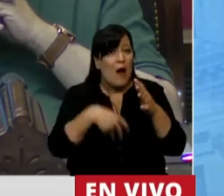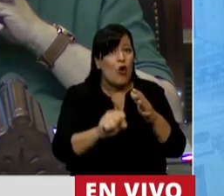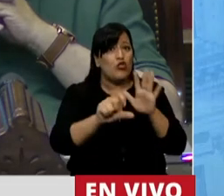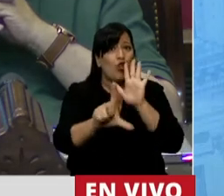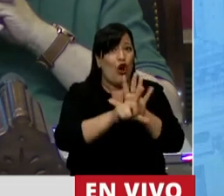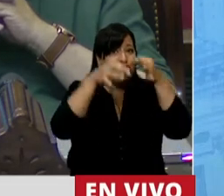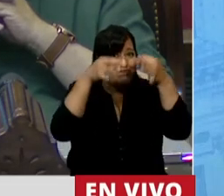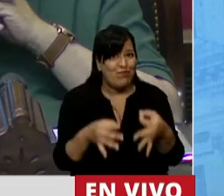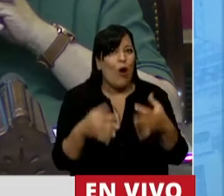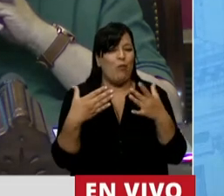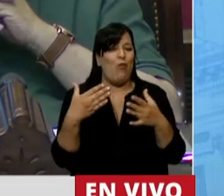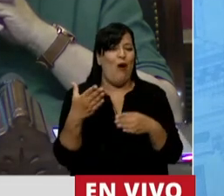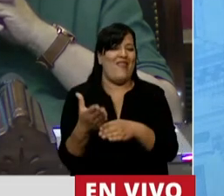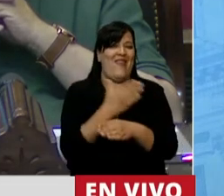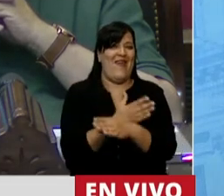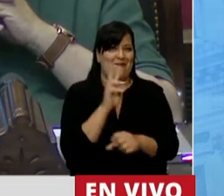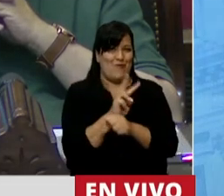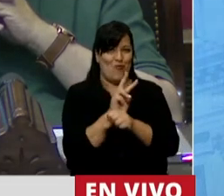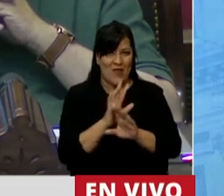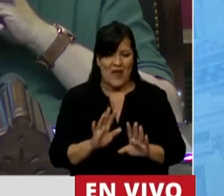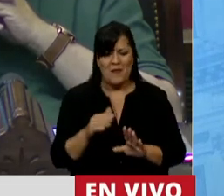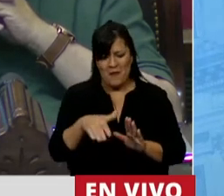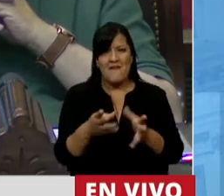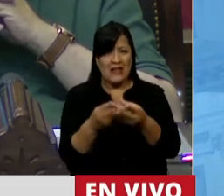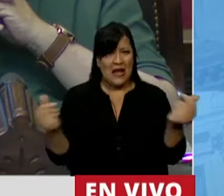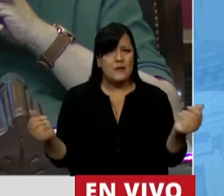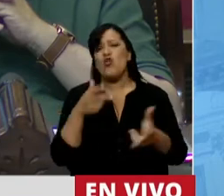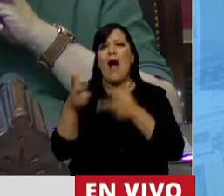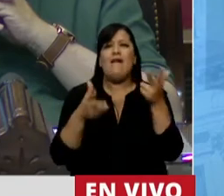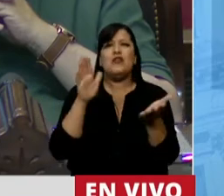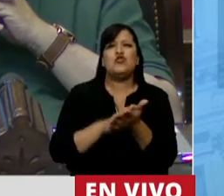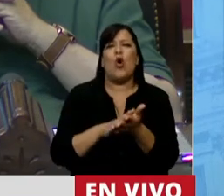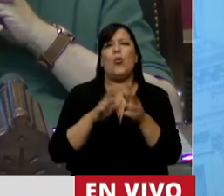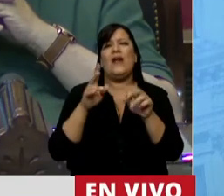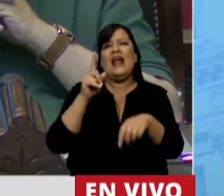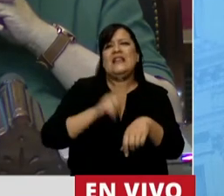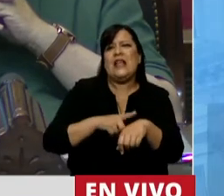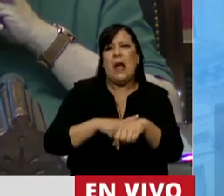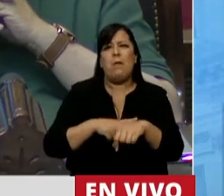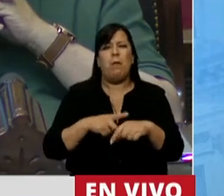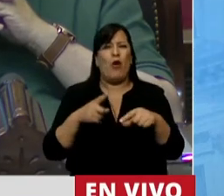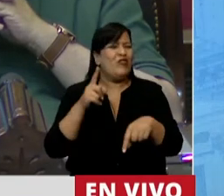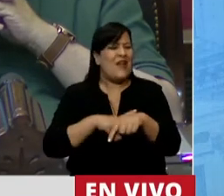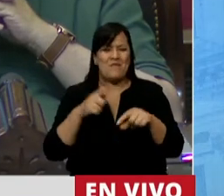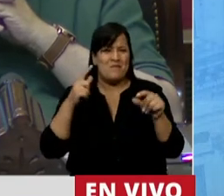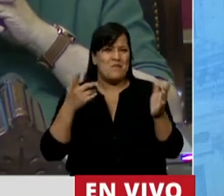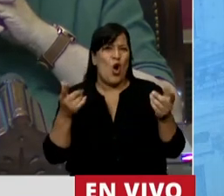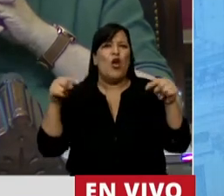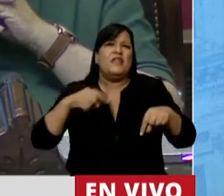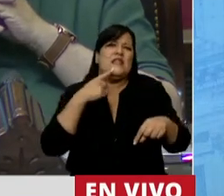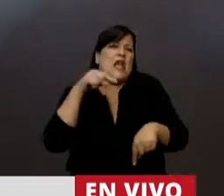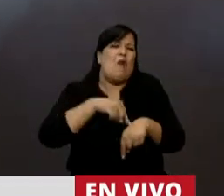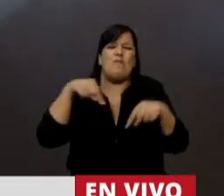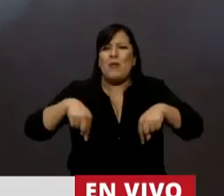de un tiempo, y con esto termino, señor Presidente, hablan de un tiempo que no es el tiempo, que no es el